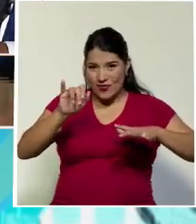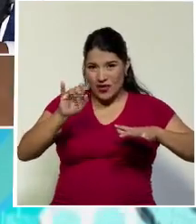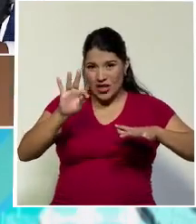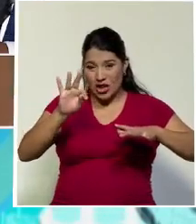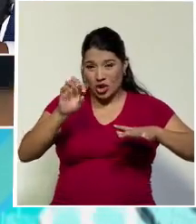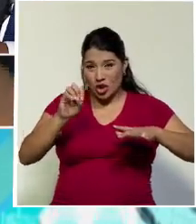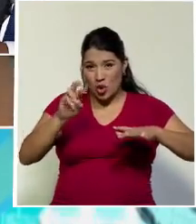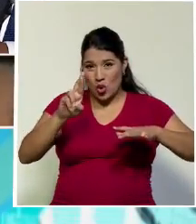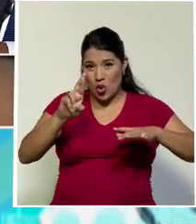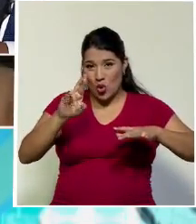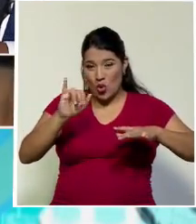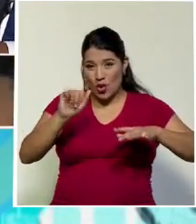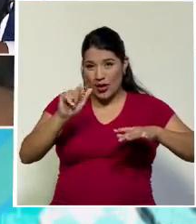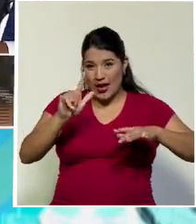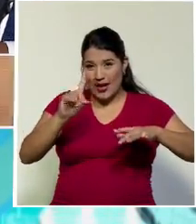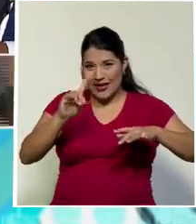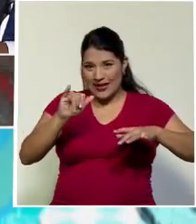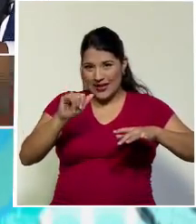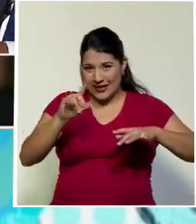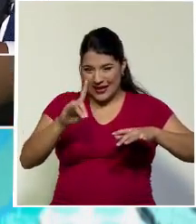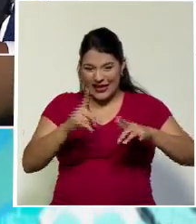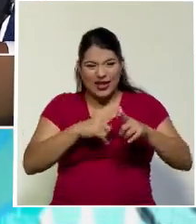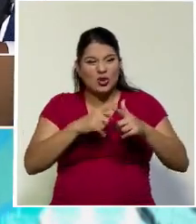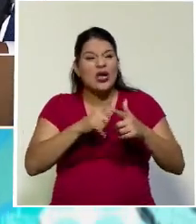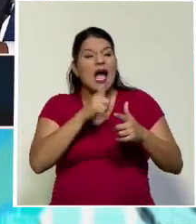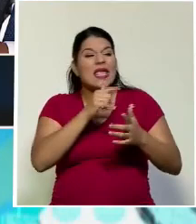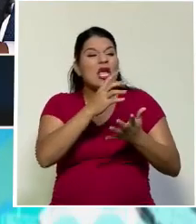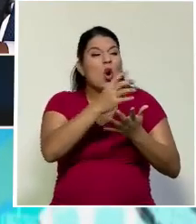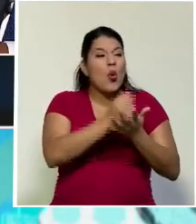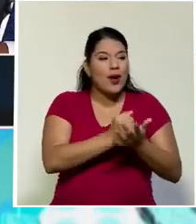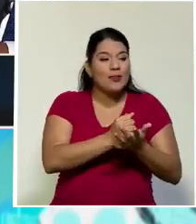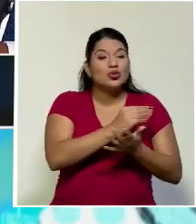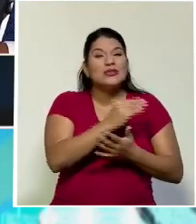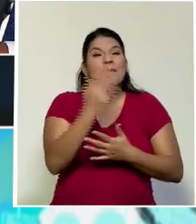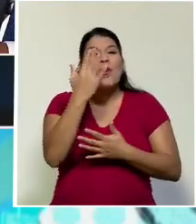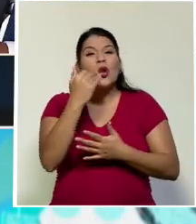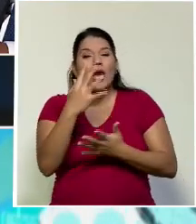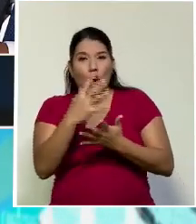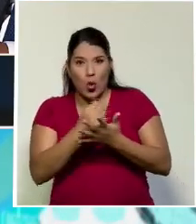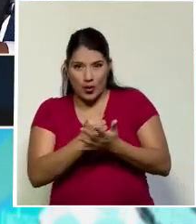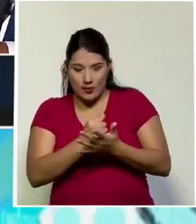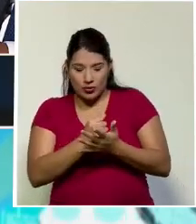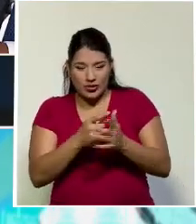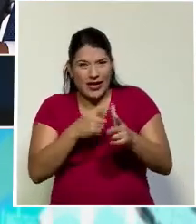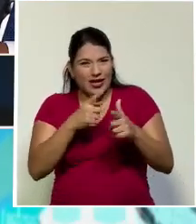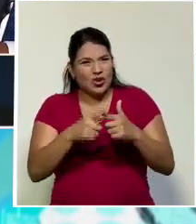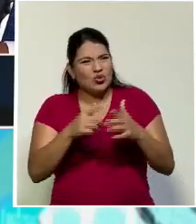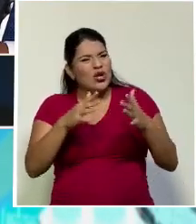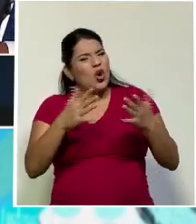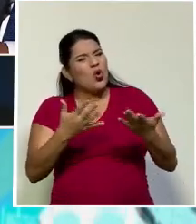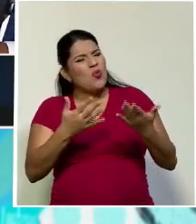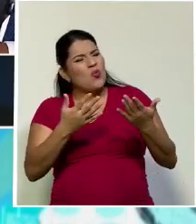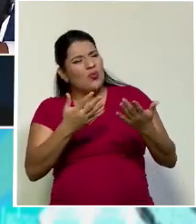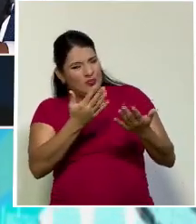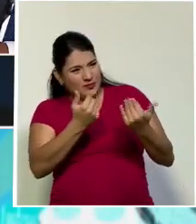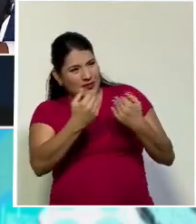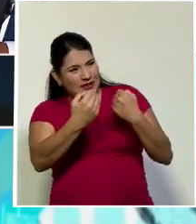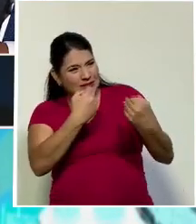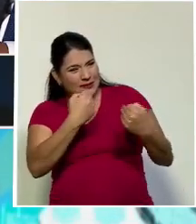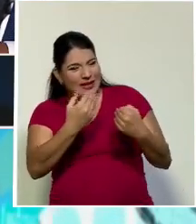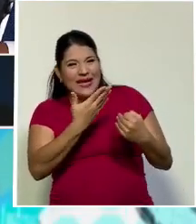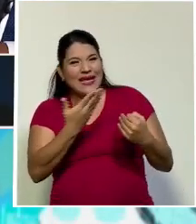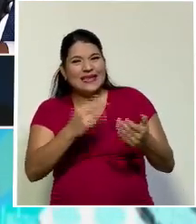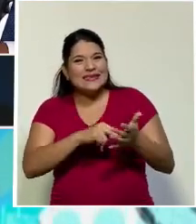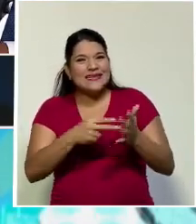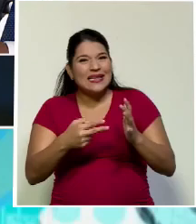cobramos por qué razón, por qué ingresos? ¿Cómo nos explicaría qué es la territorialidad en